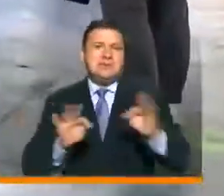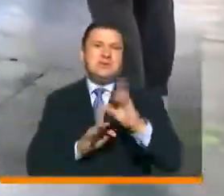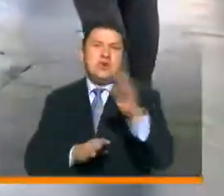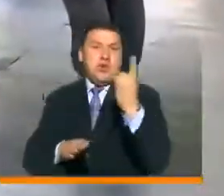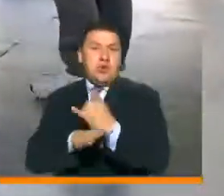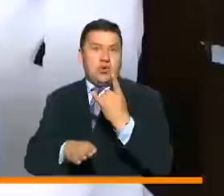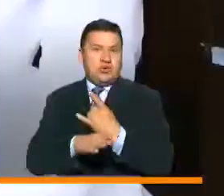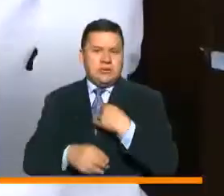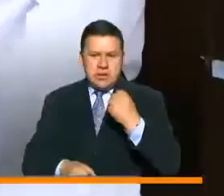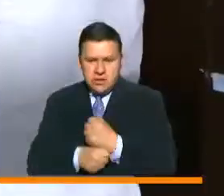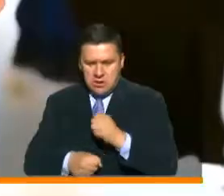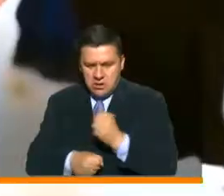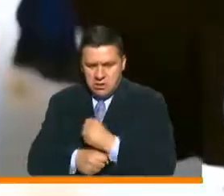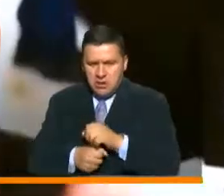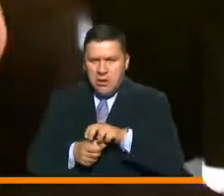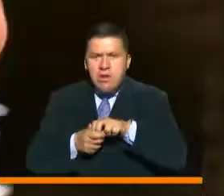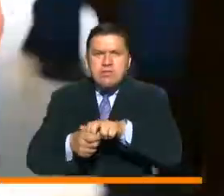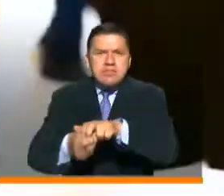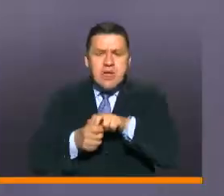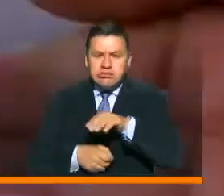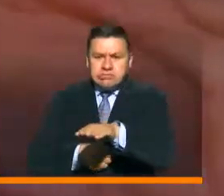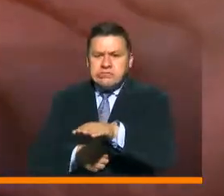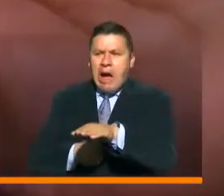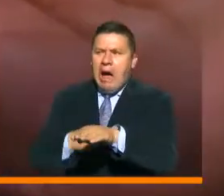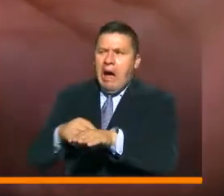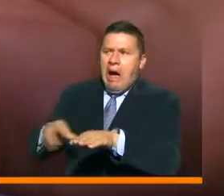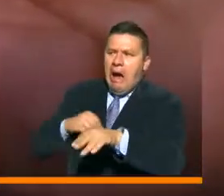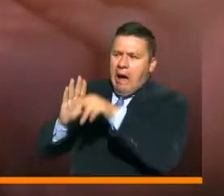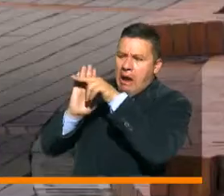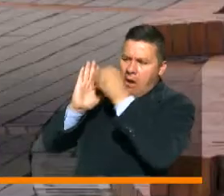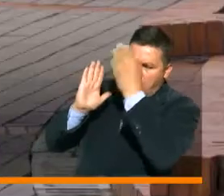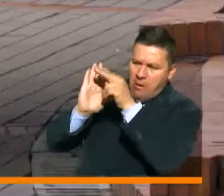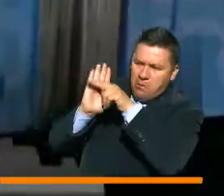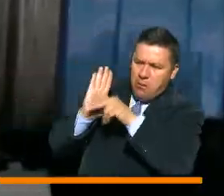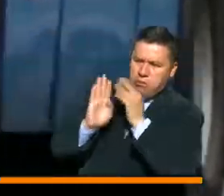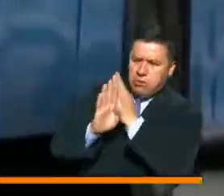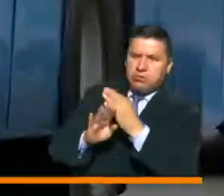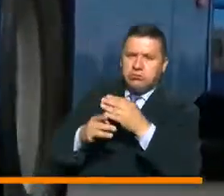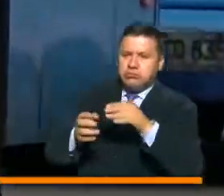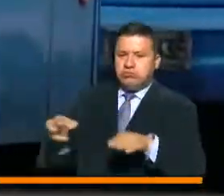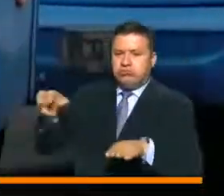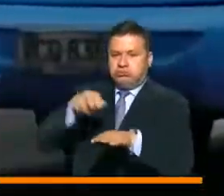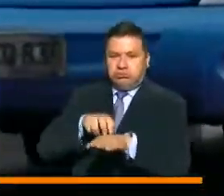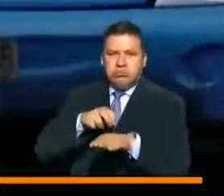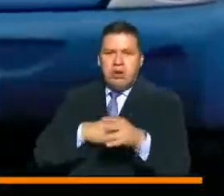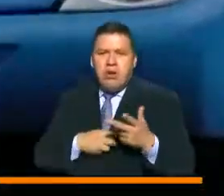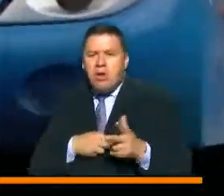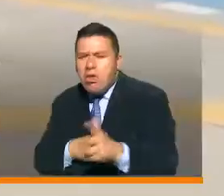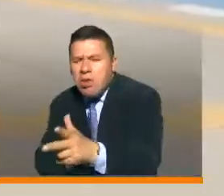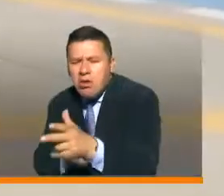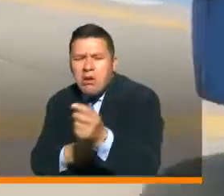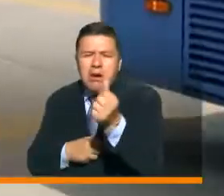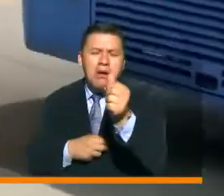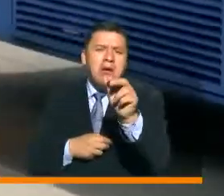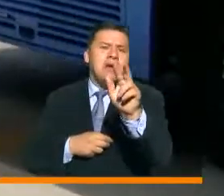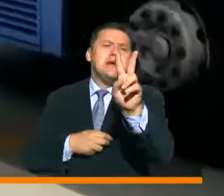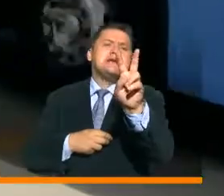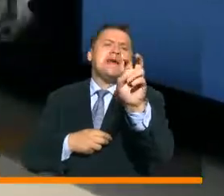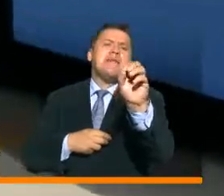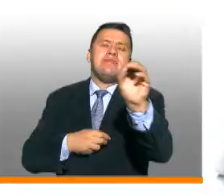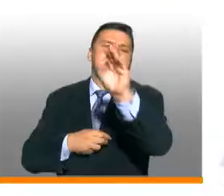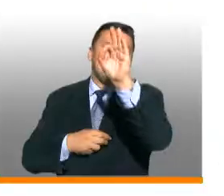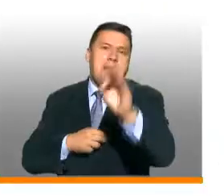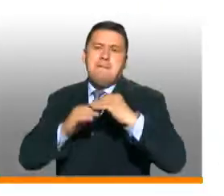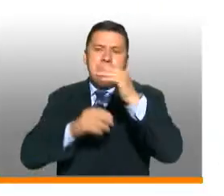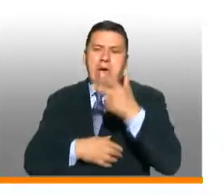los usuarios del sector transporte sigan cumpliendo con los protocolos de bioseguridad. En el transporte público terrestre la ocupación es de 70%.